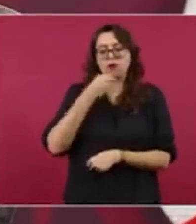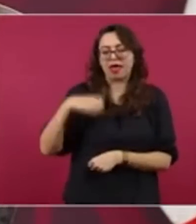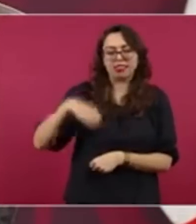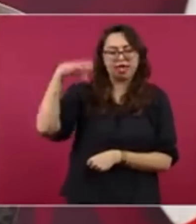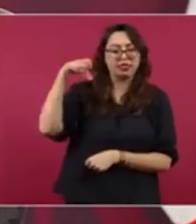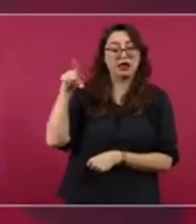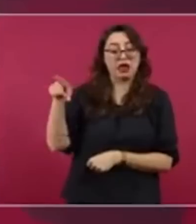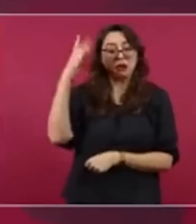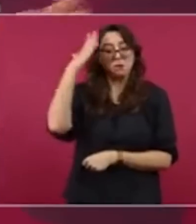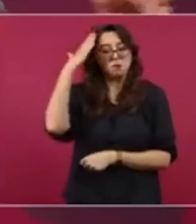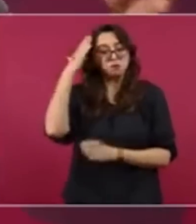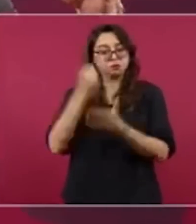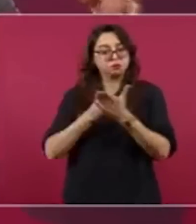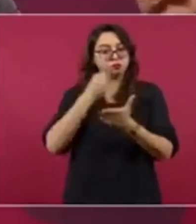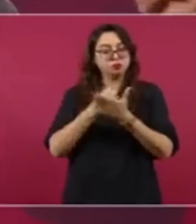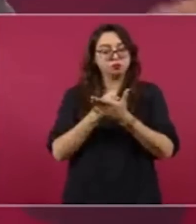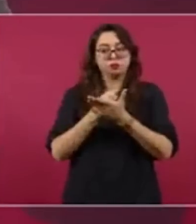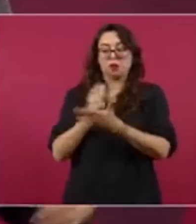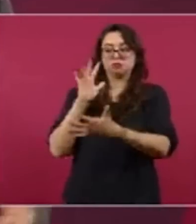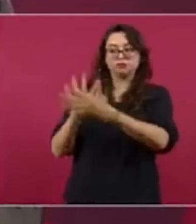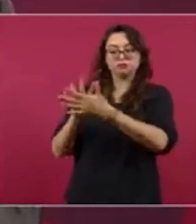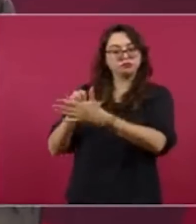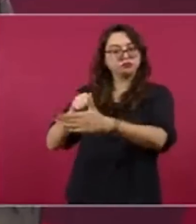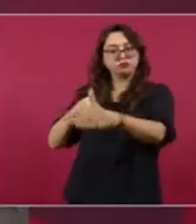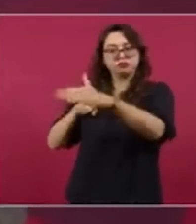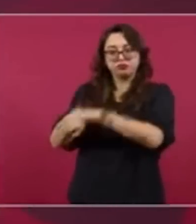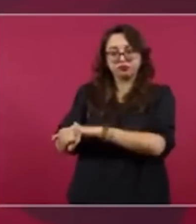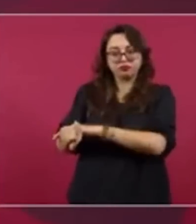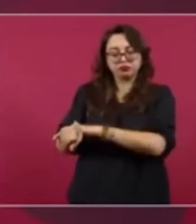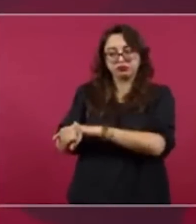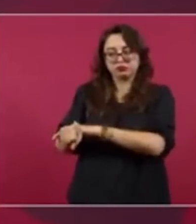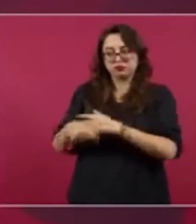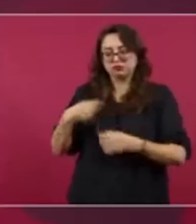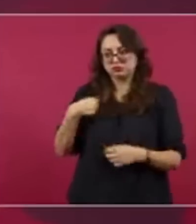y una candidata, hija del